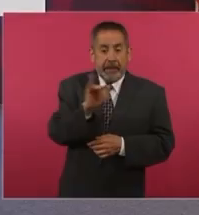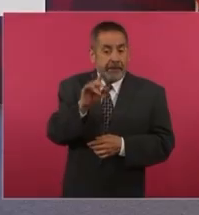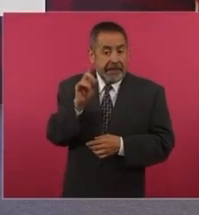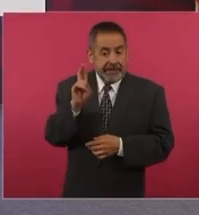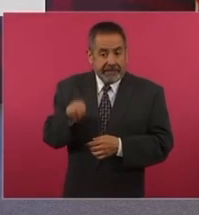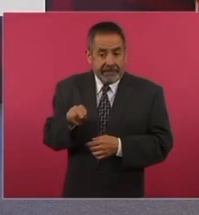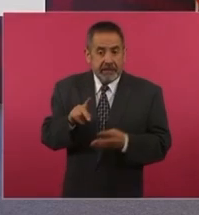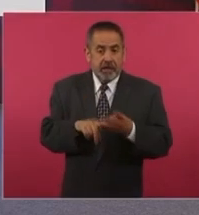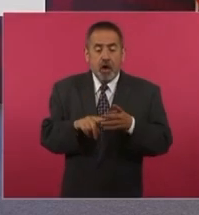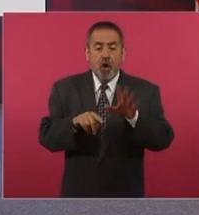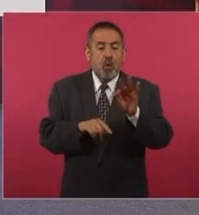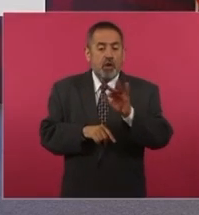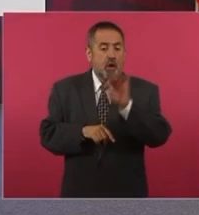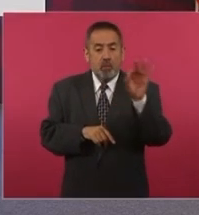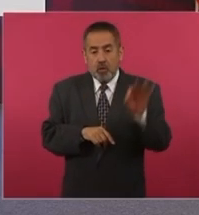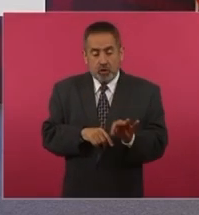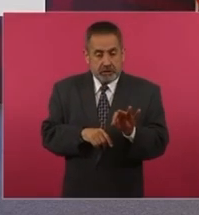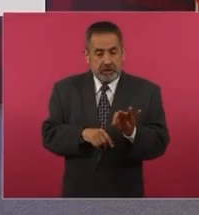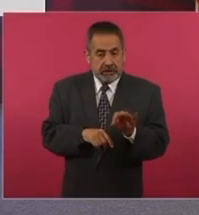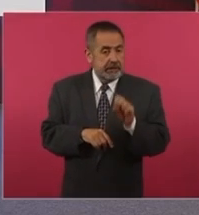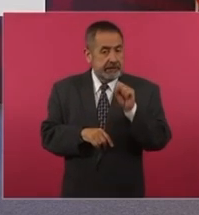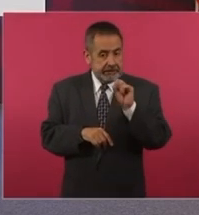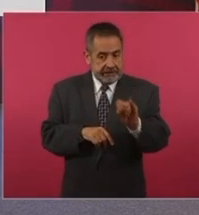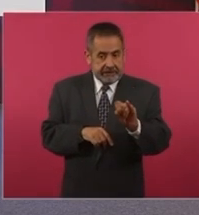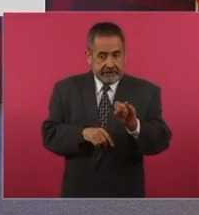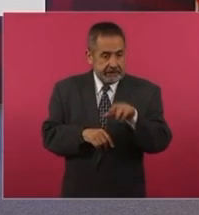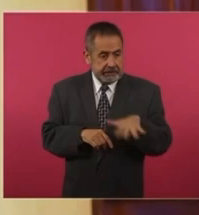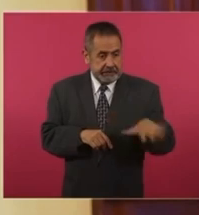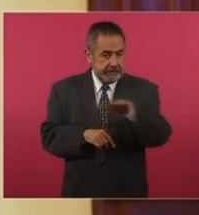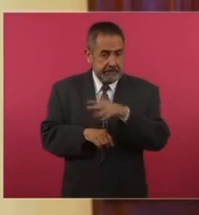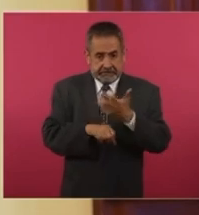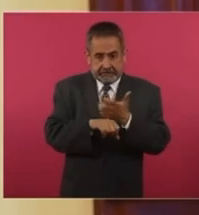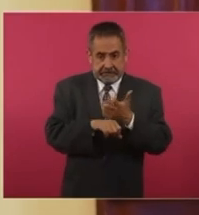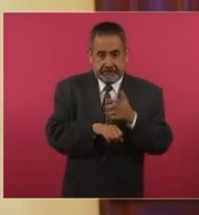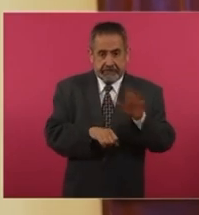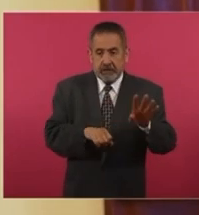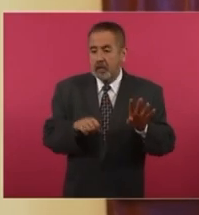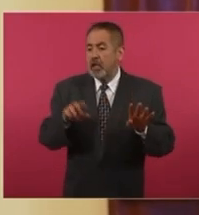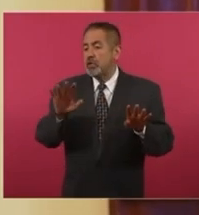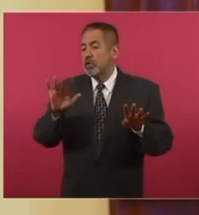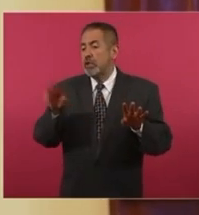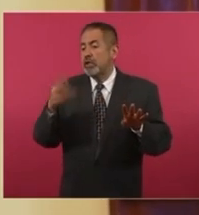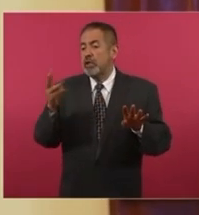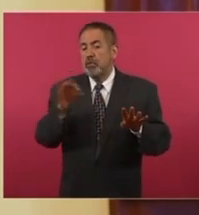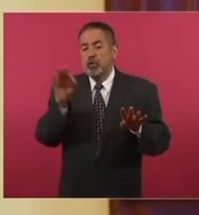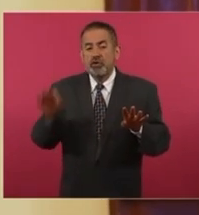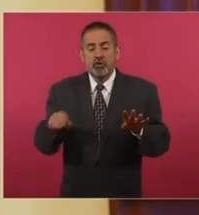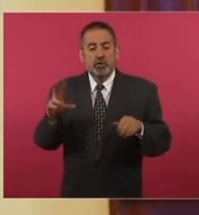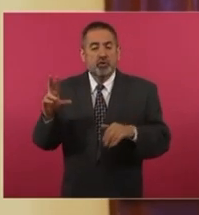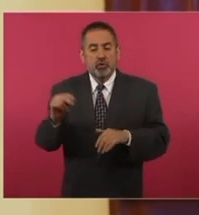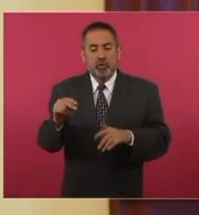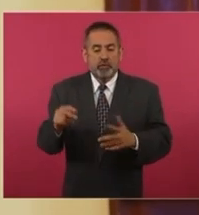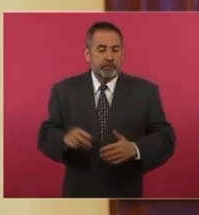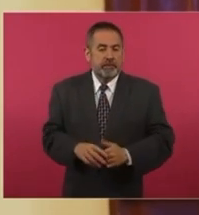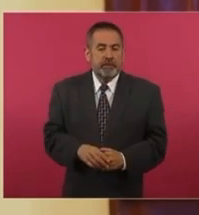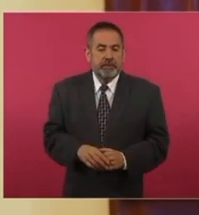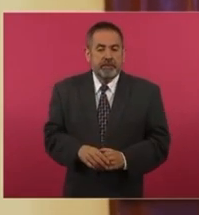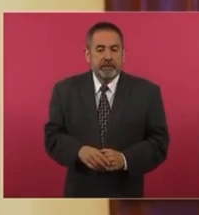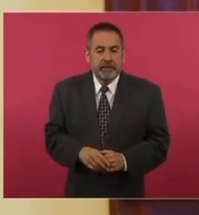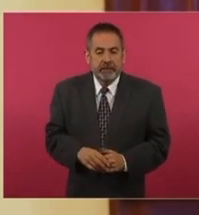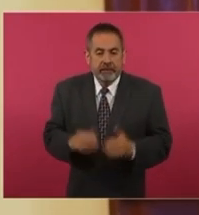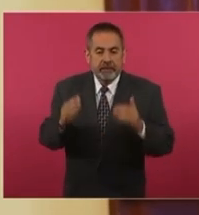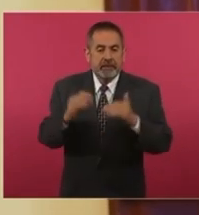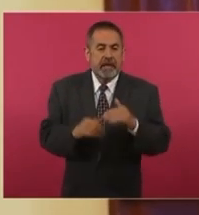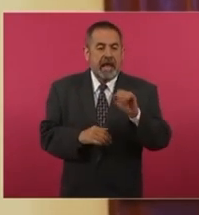Unidos, tiene un 40 por ciento de aprobación de los ciudadanos estadounidenses frente al 53 por ciento de rechazo. Le